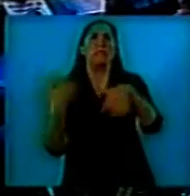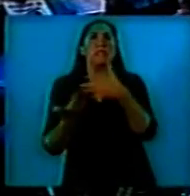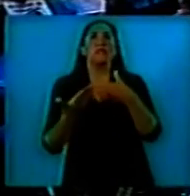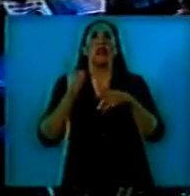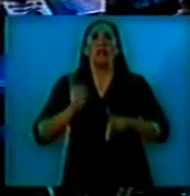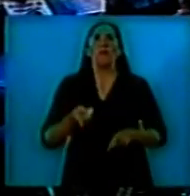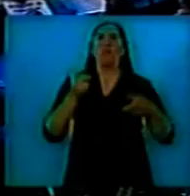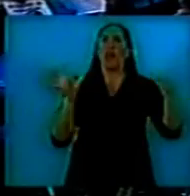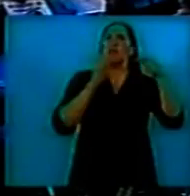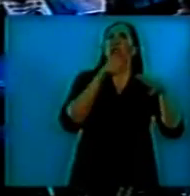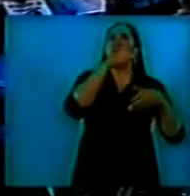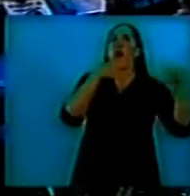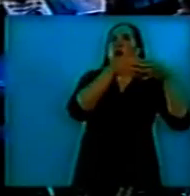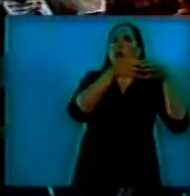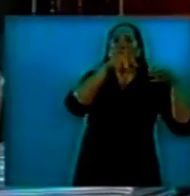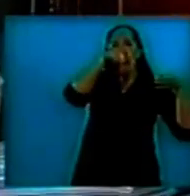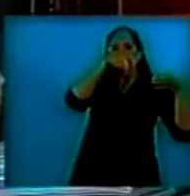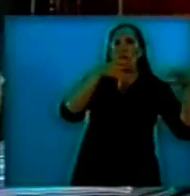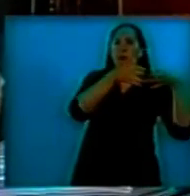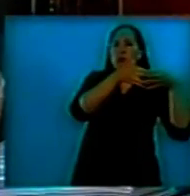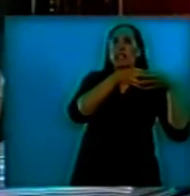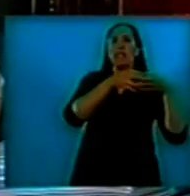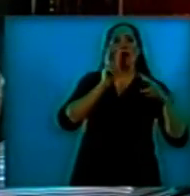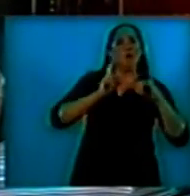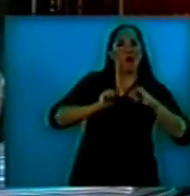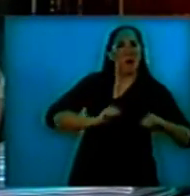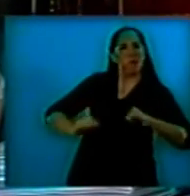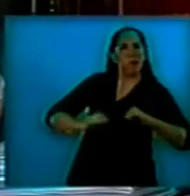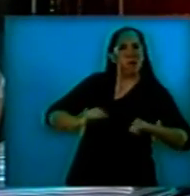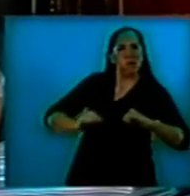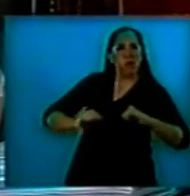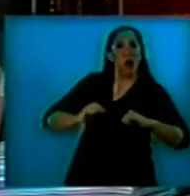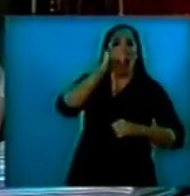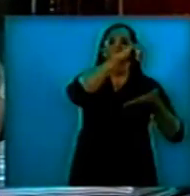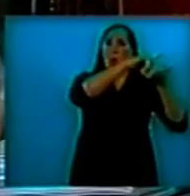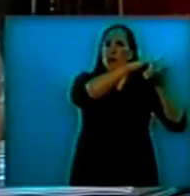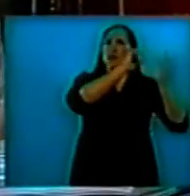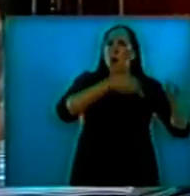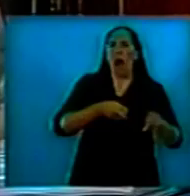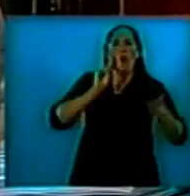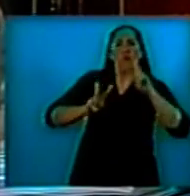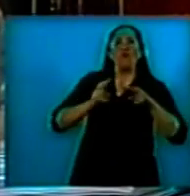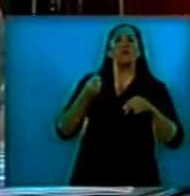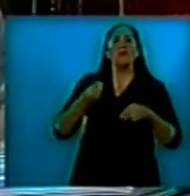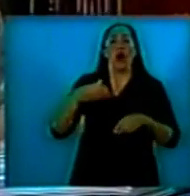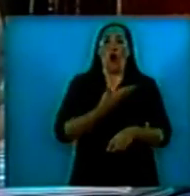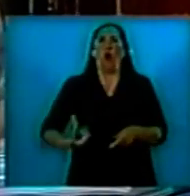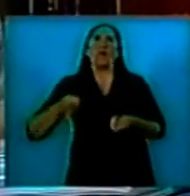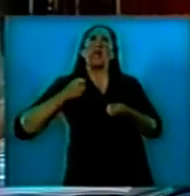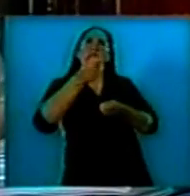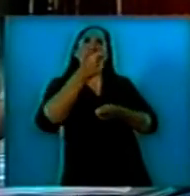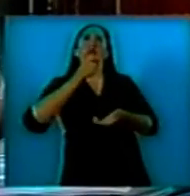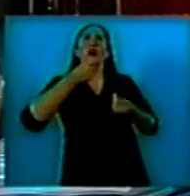buitres que desde Nueva York intentaron en todo momento trabar la gestión de gobierno,